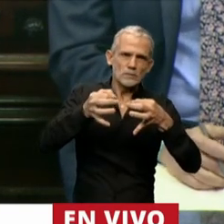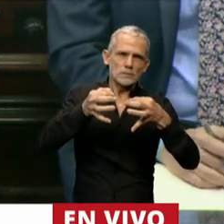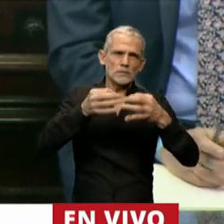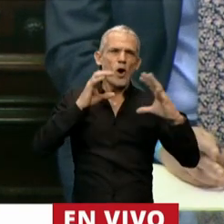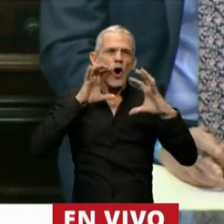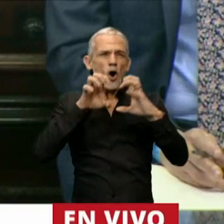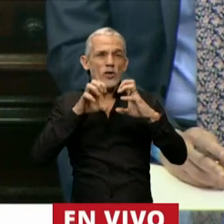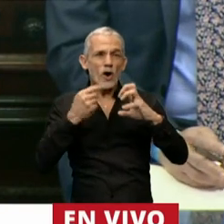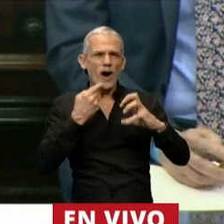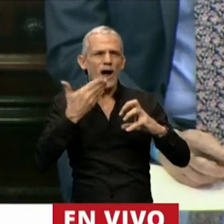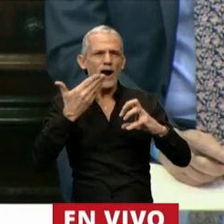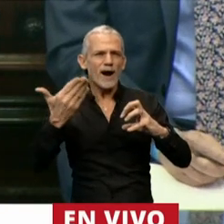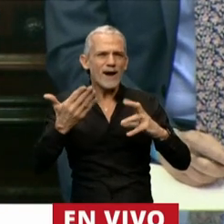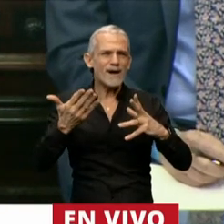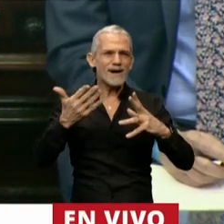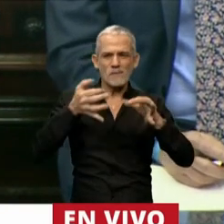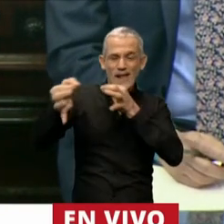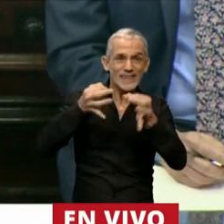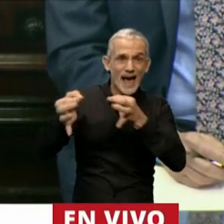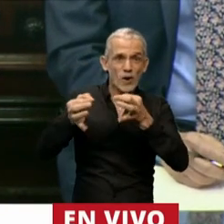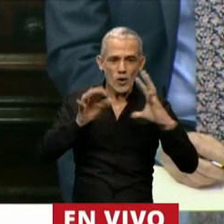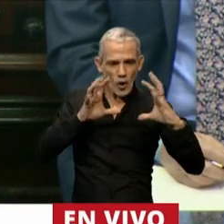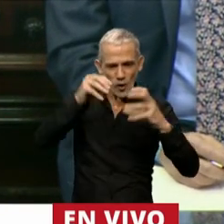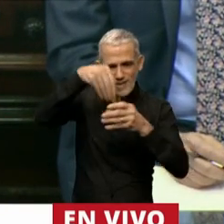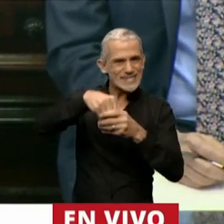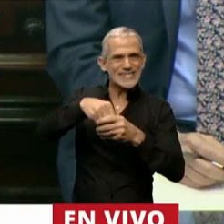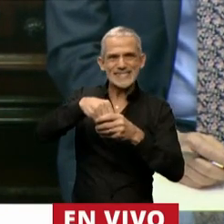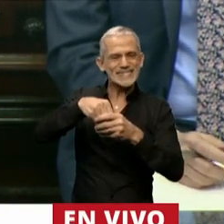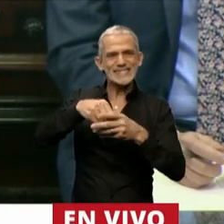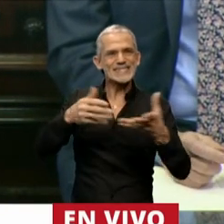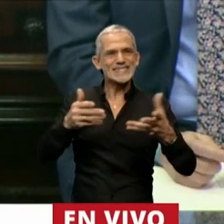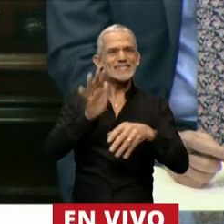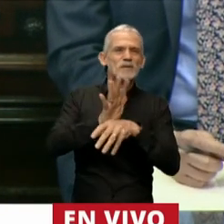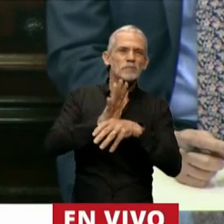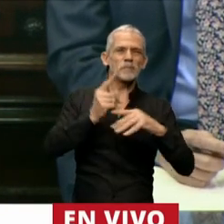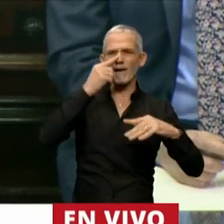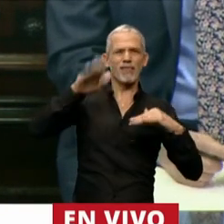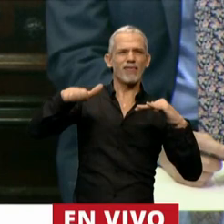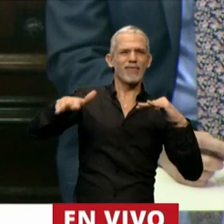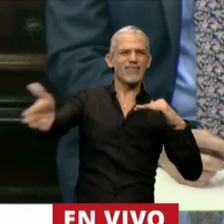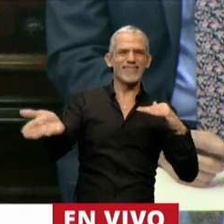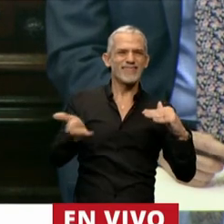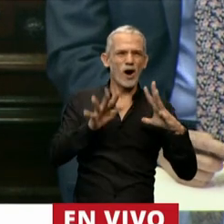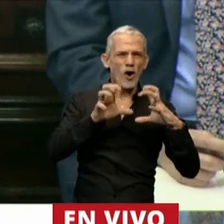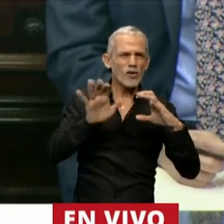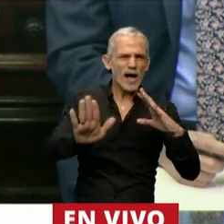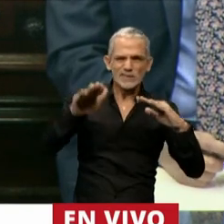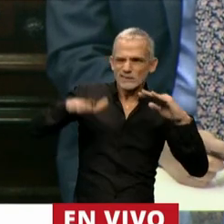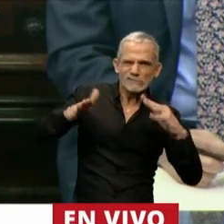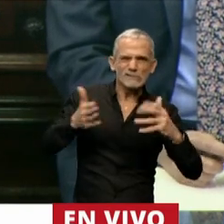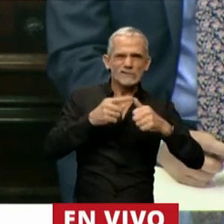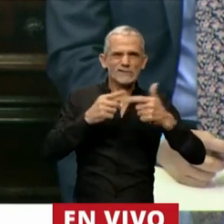la lengua del desprestigio, el odio